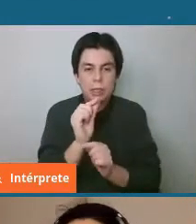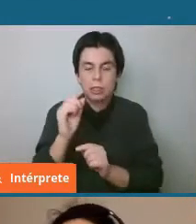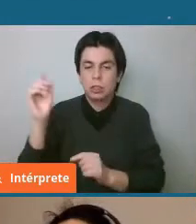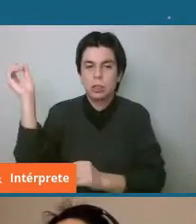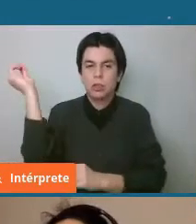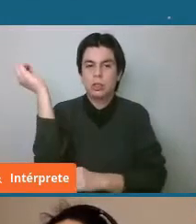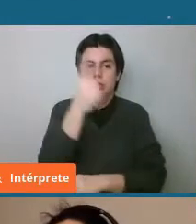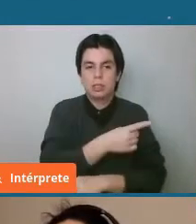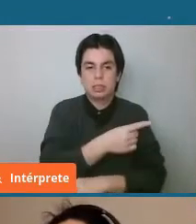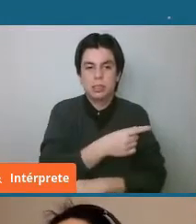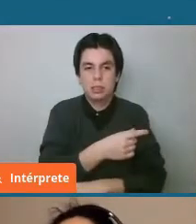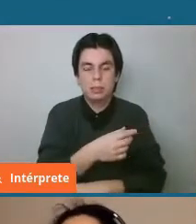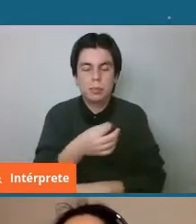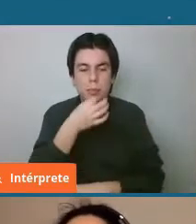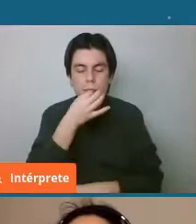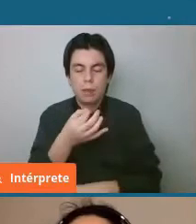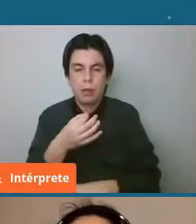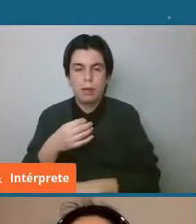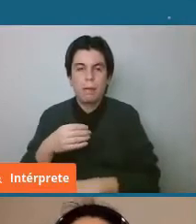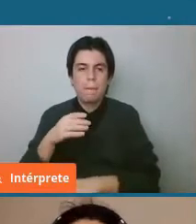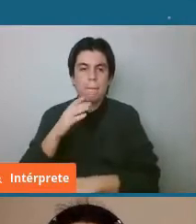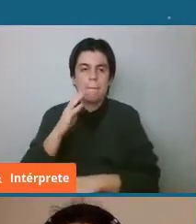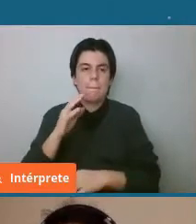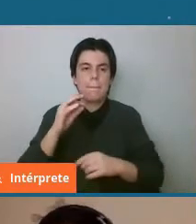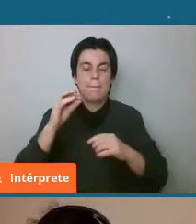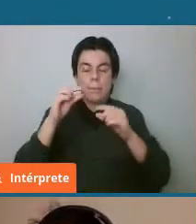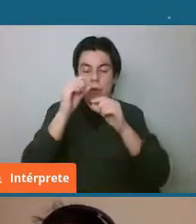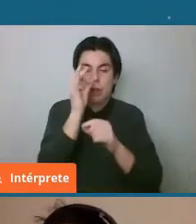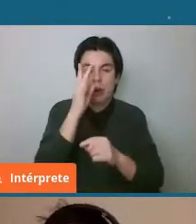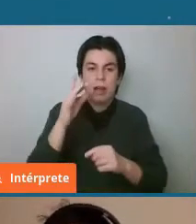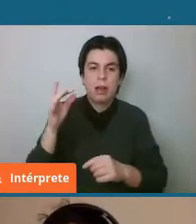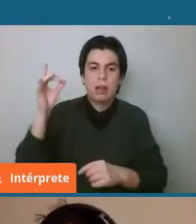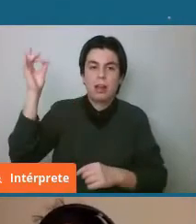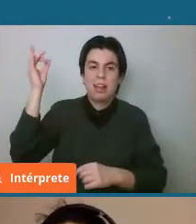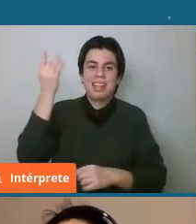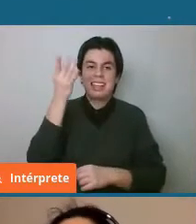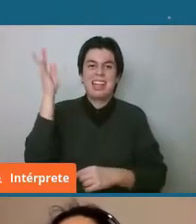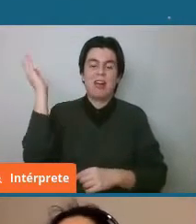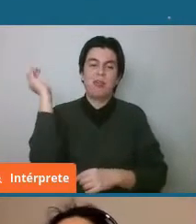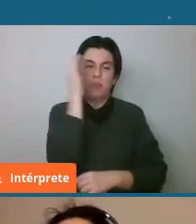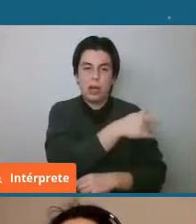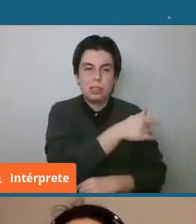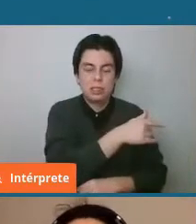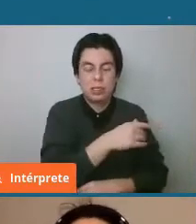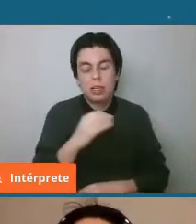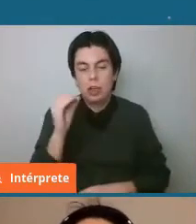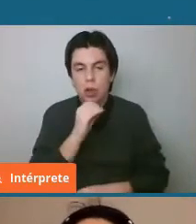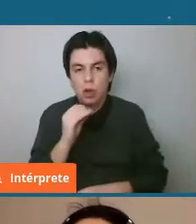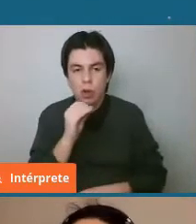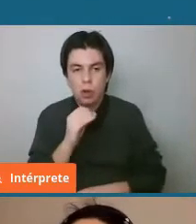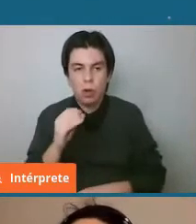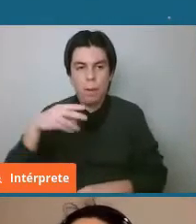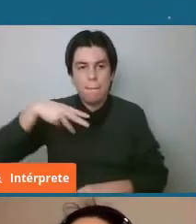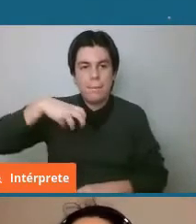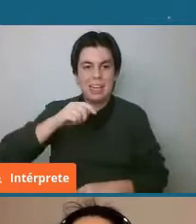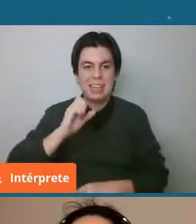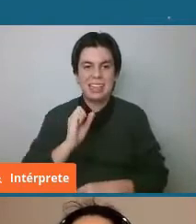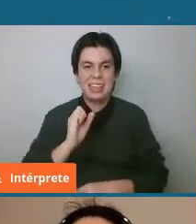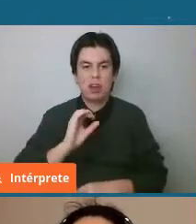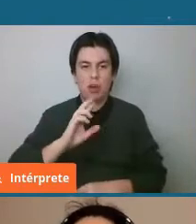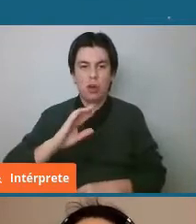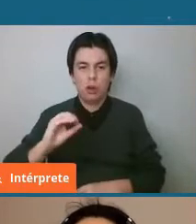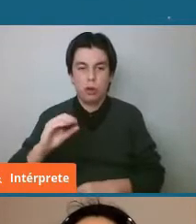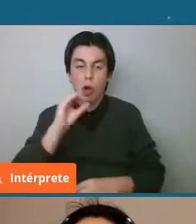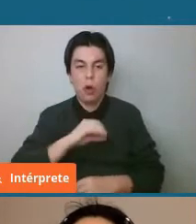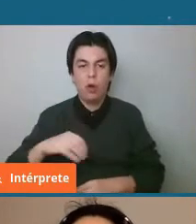bólido o bola de fuego, si es que dura mucho en el aire. También el efecto de bólido o bola